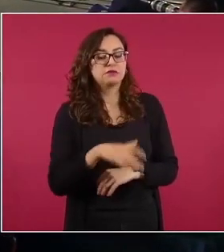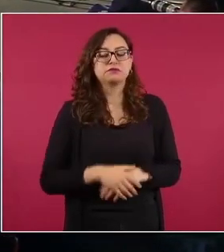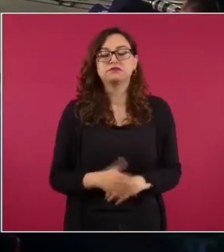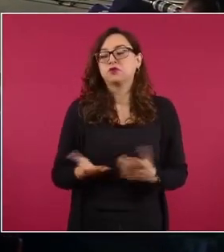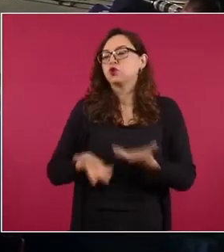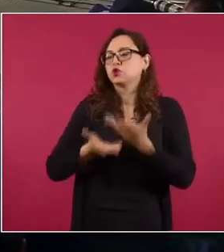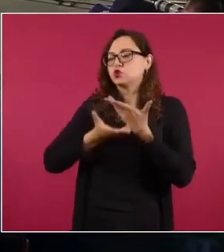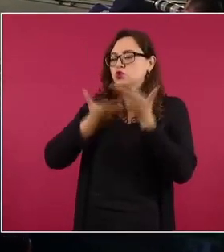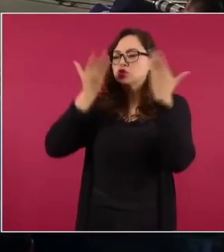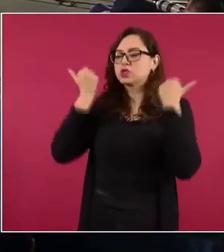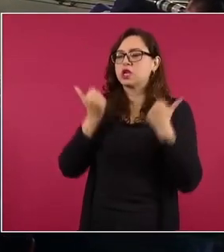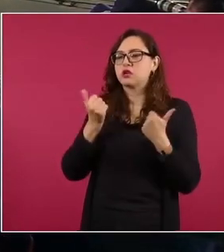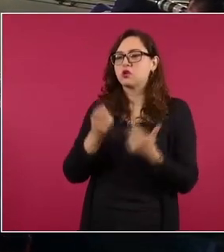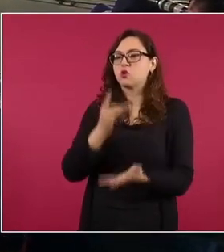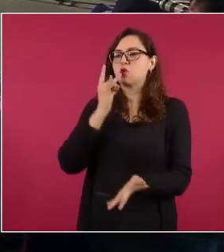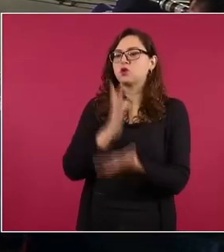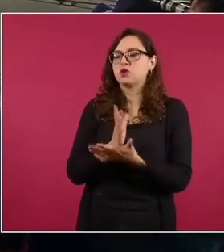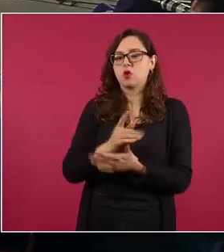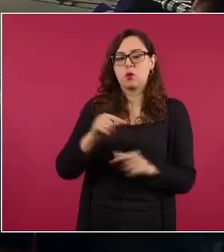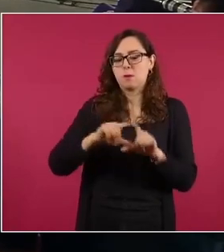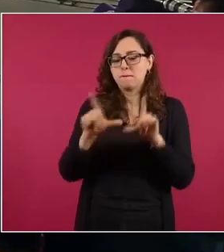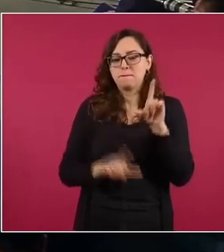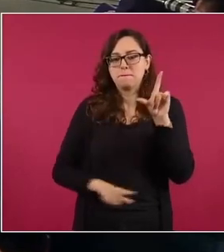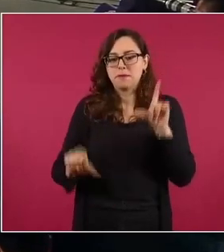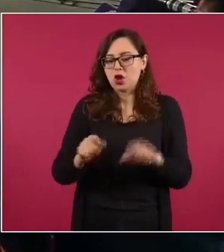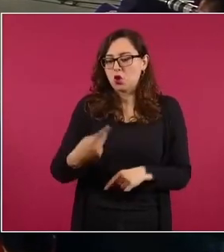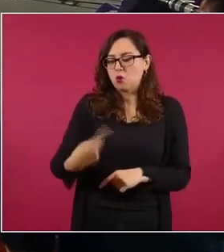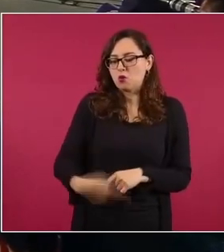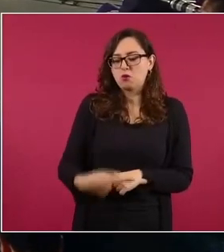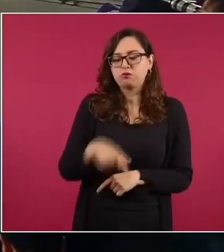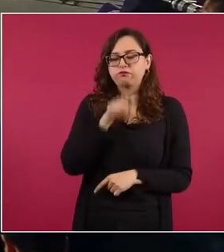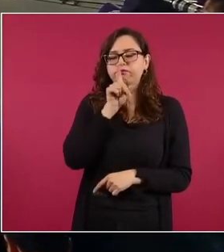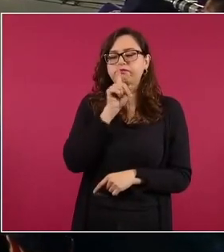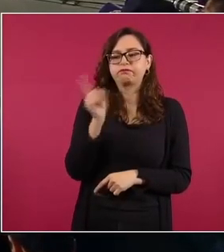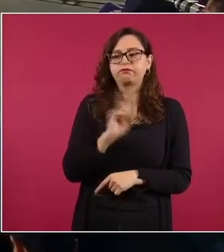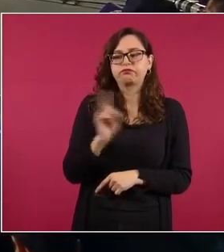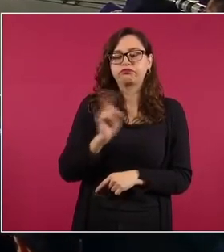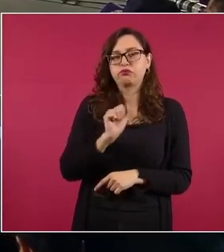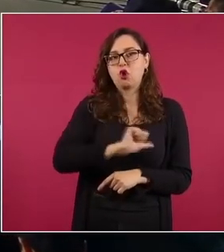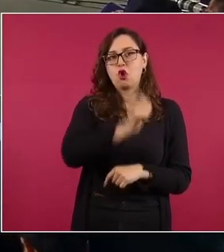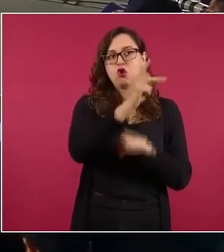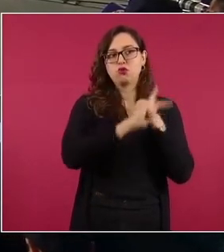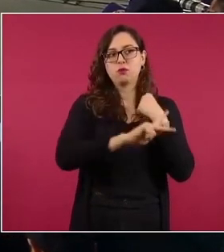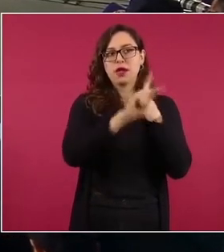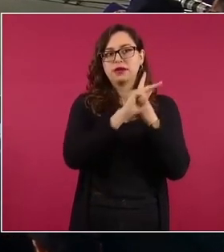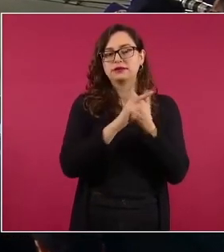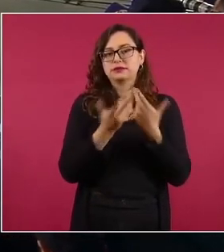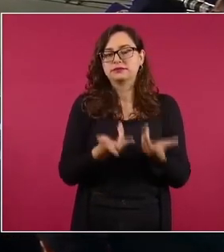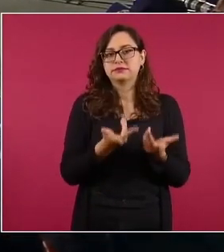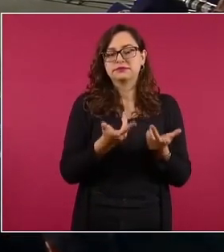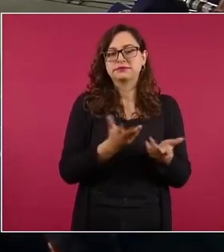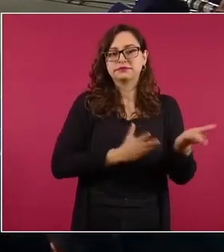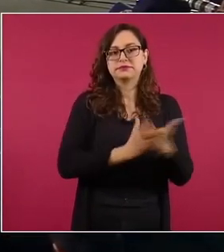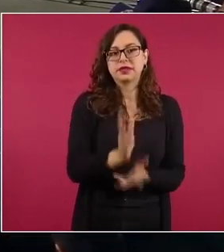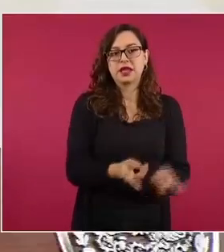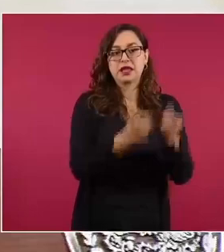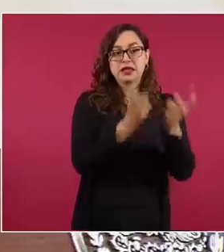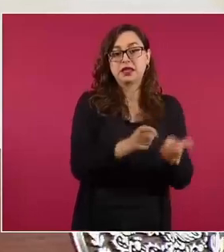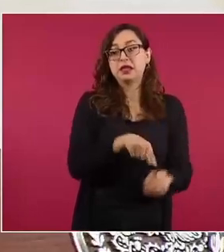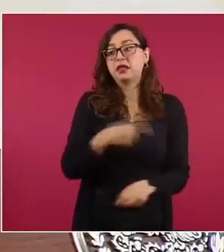utilizan a Loret para eso,